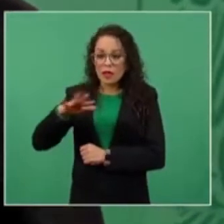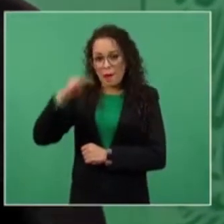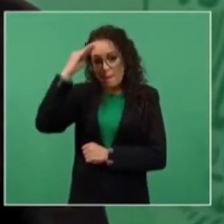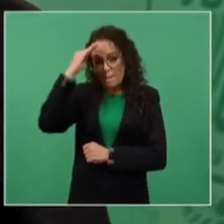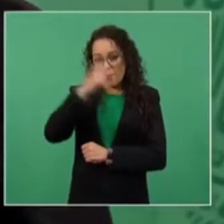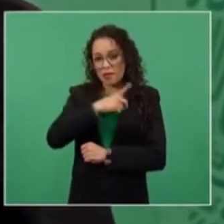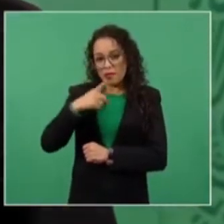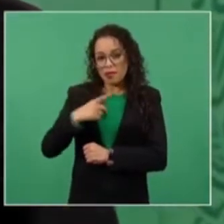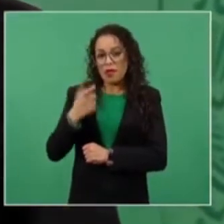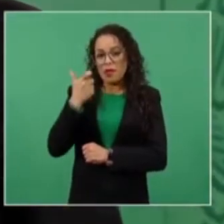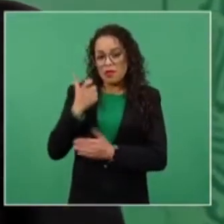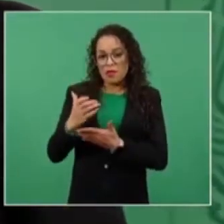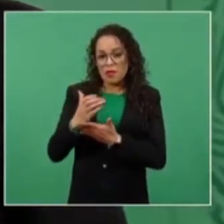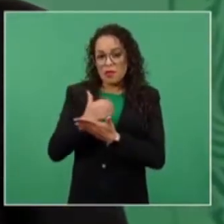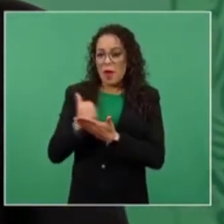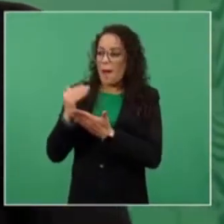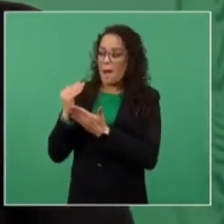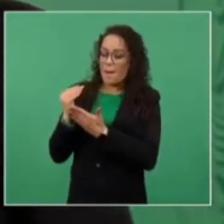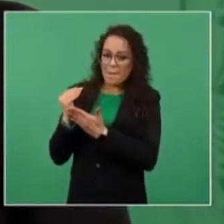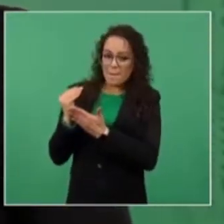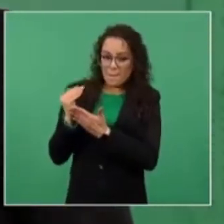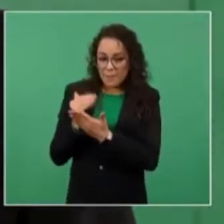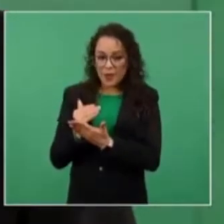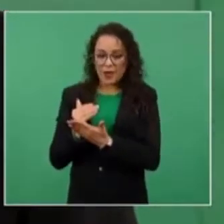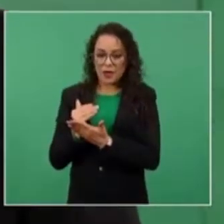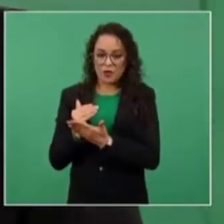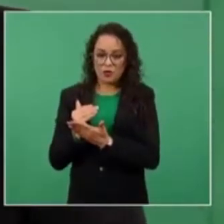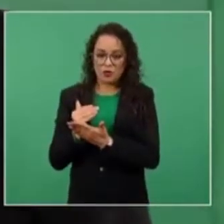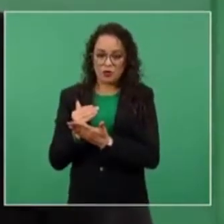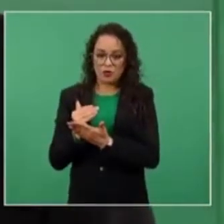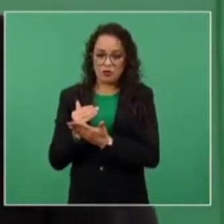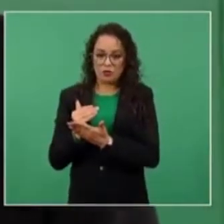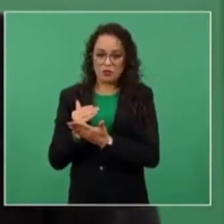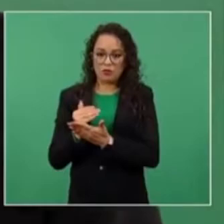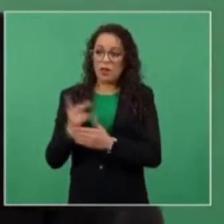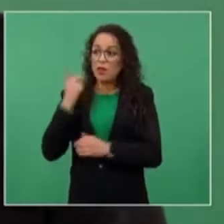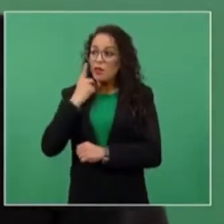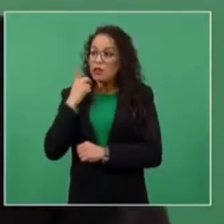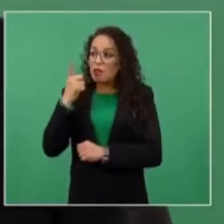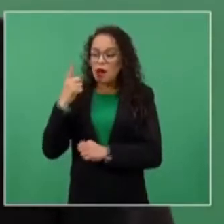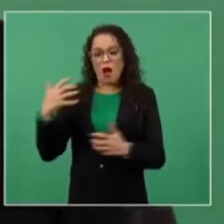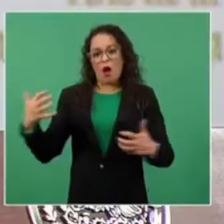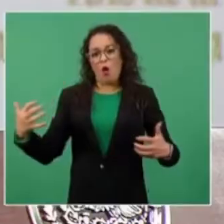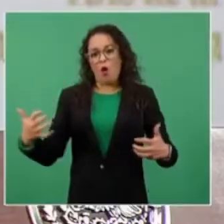y se les revelan los diputados